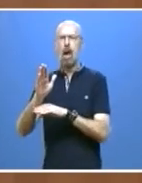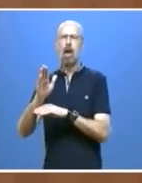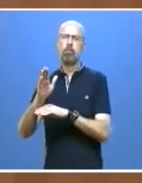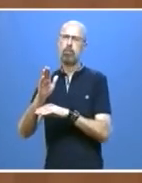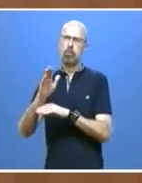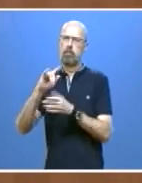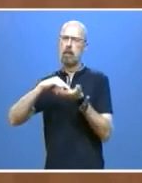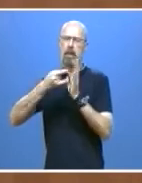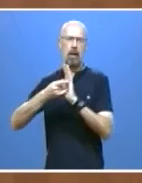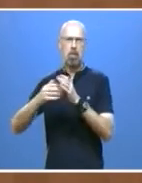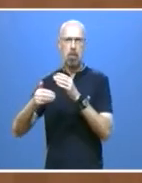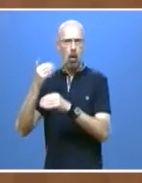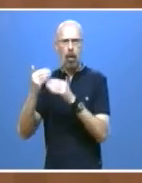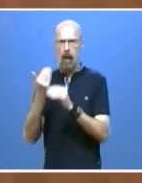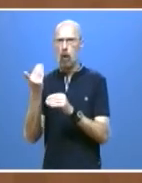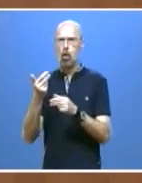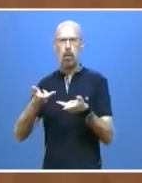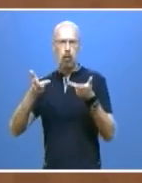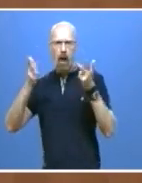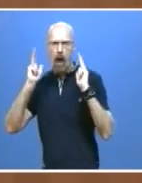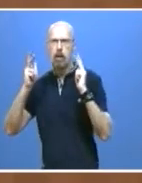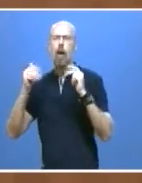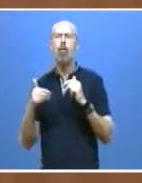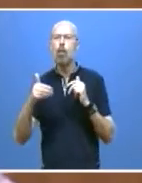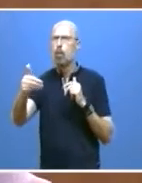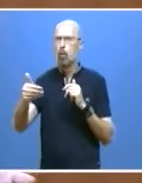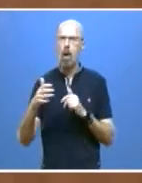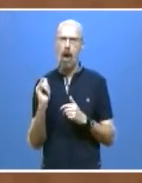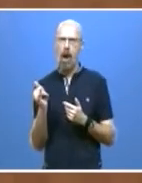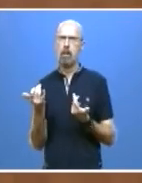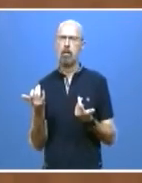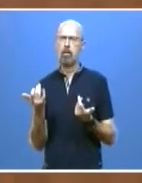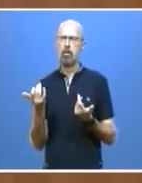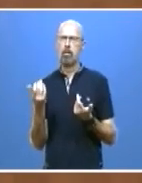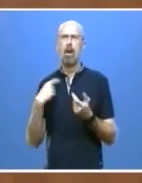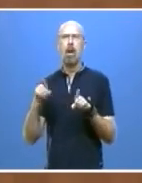moderna, democrática y de futuro. Un símbolo